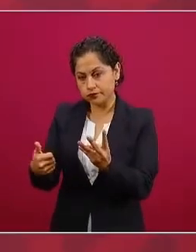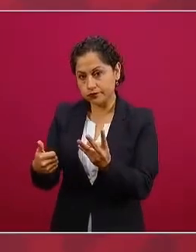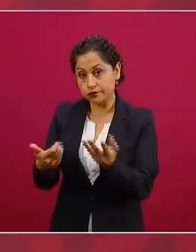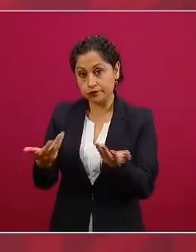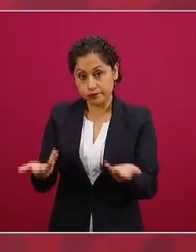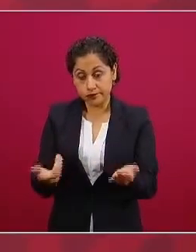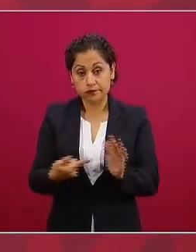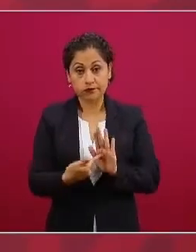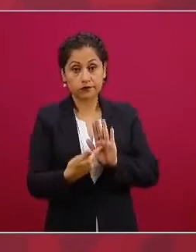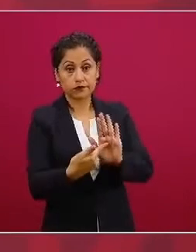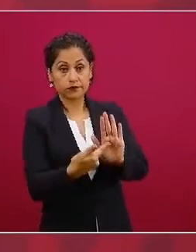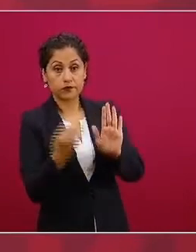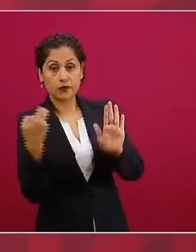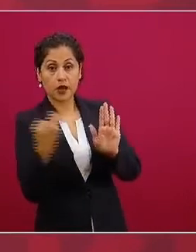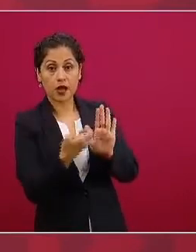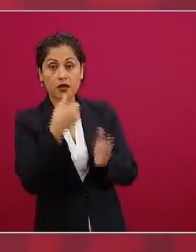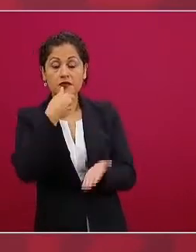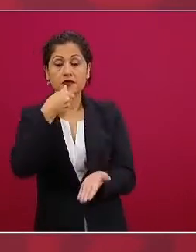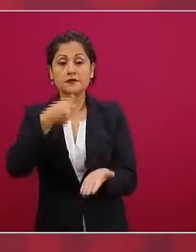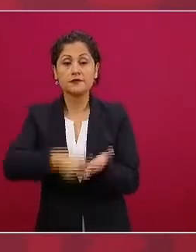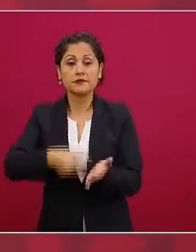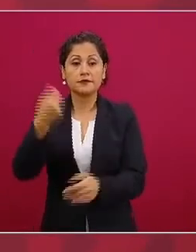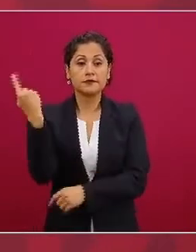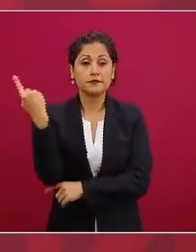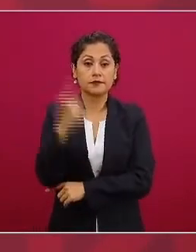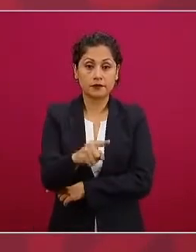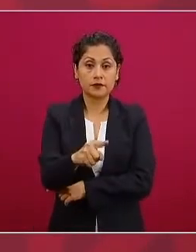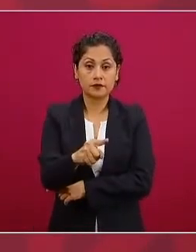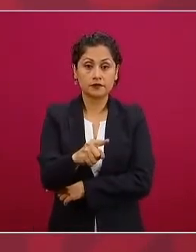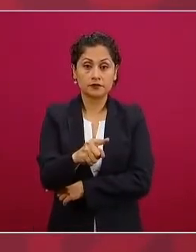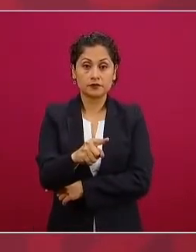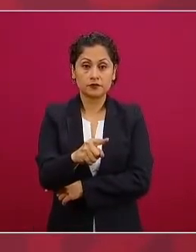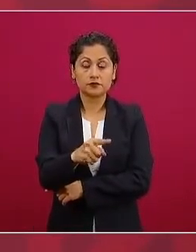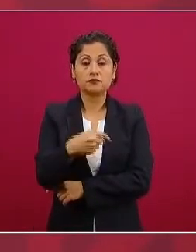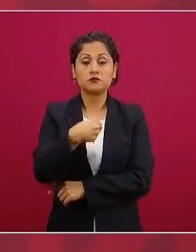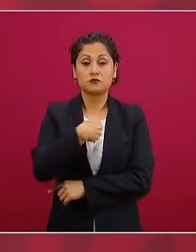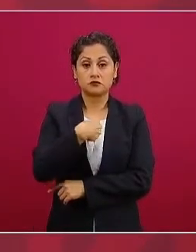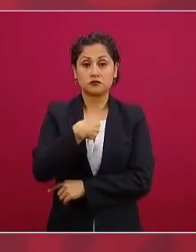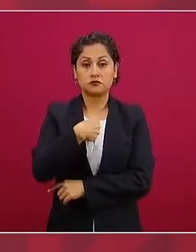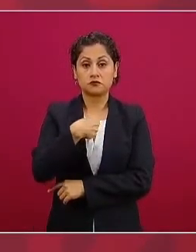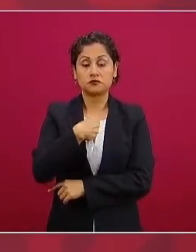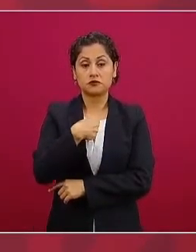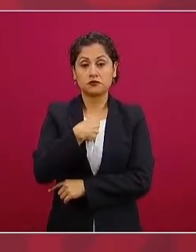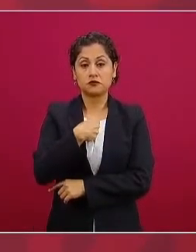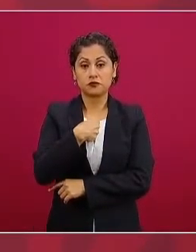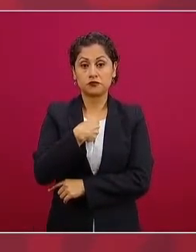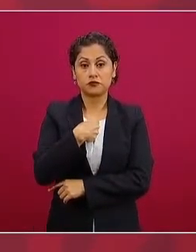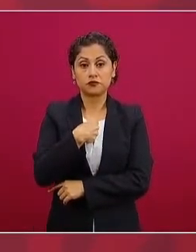que voy a